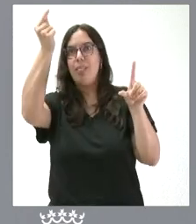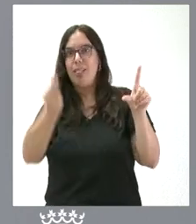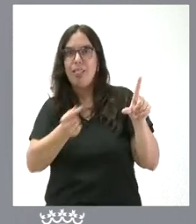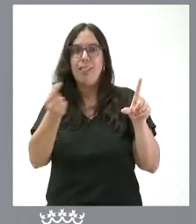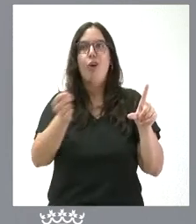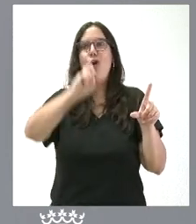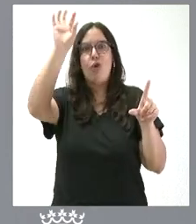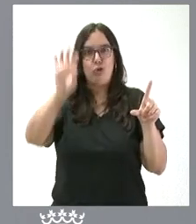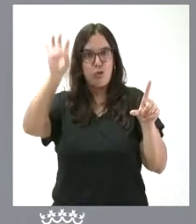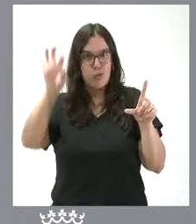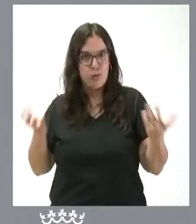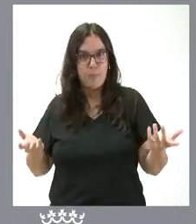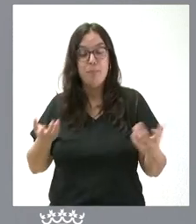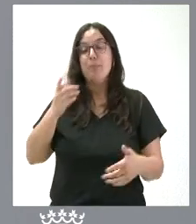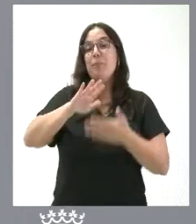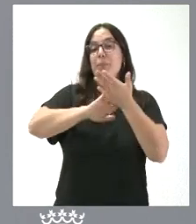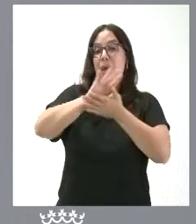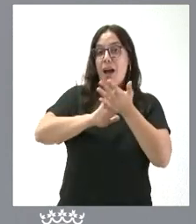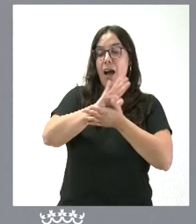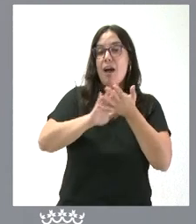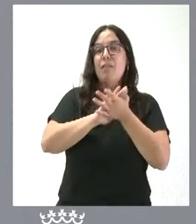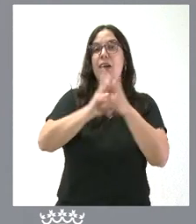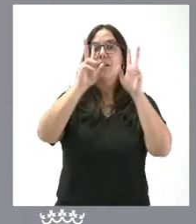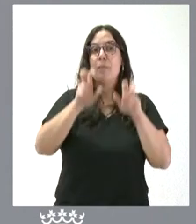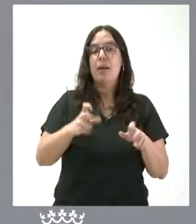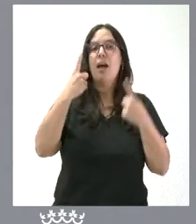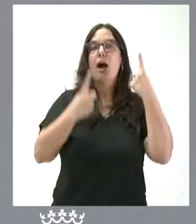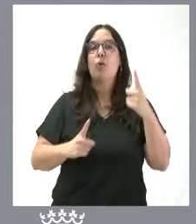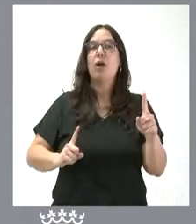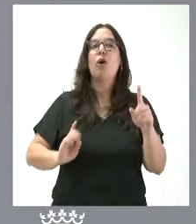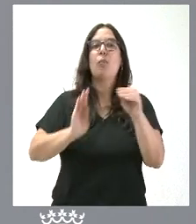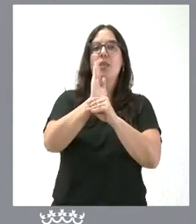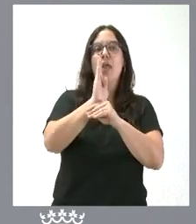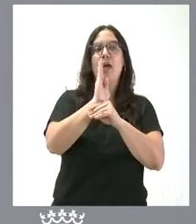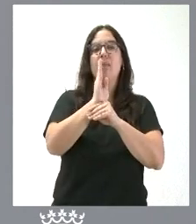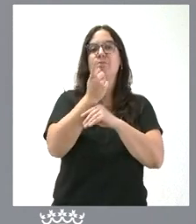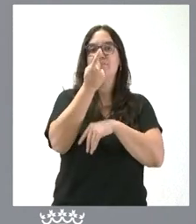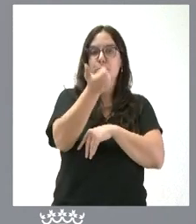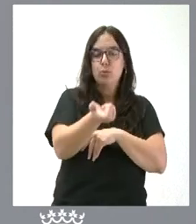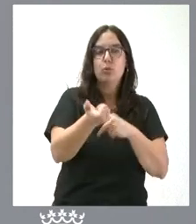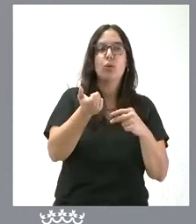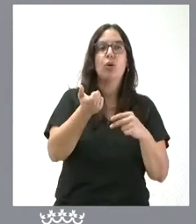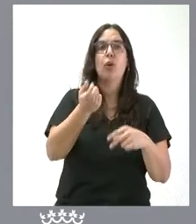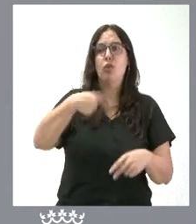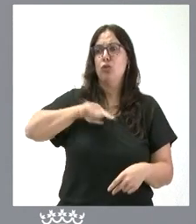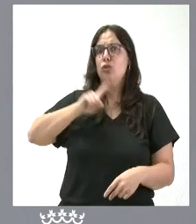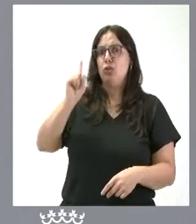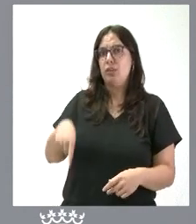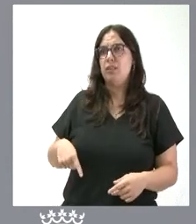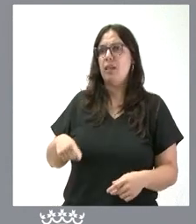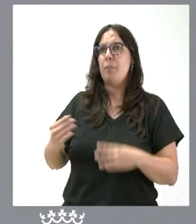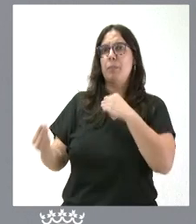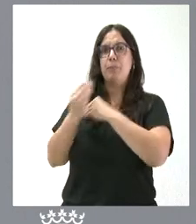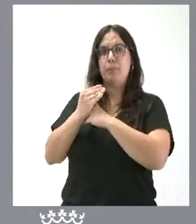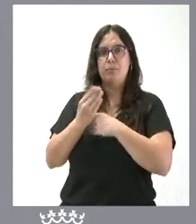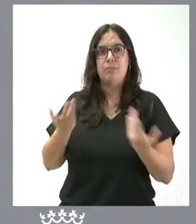de déficits de financiación de comunidades autónomas o de alguna comunidad autónoma, pero nosotros también tenemos desde Castilla y León déficits de